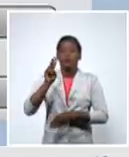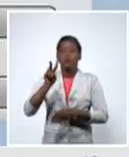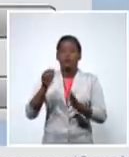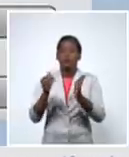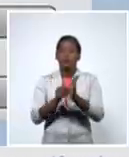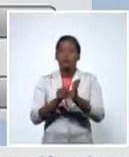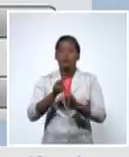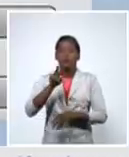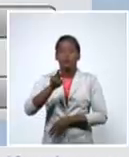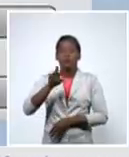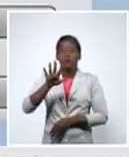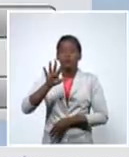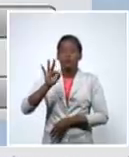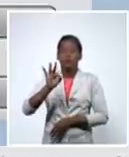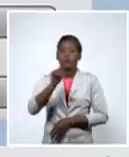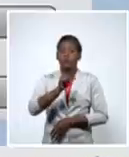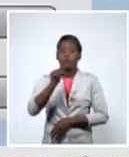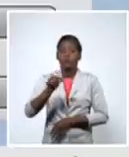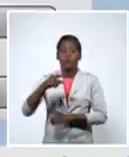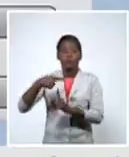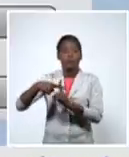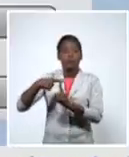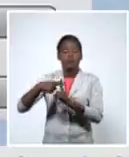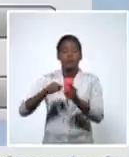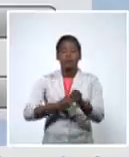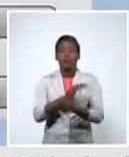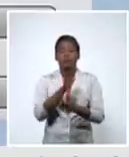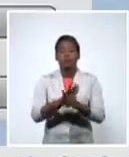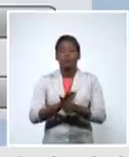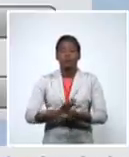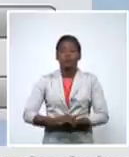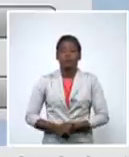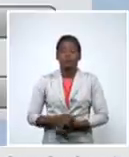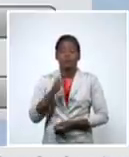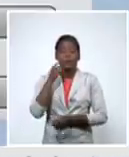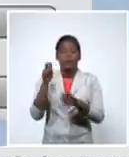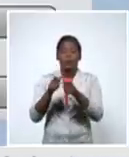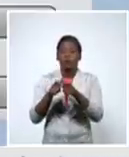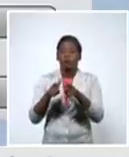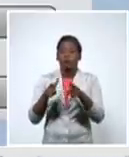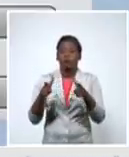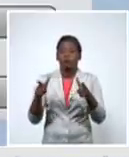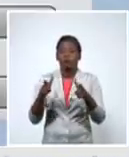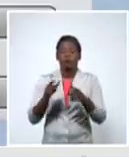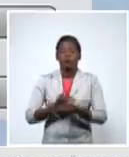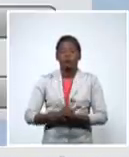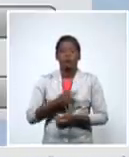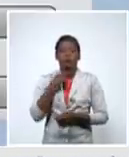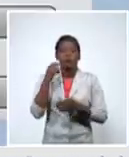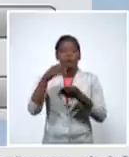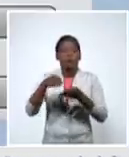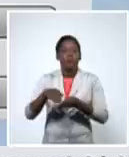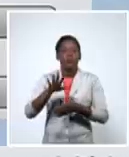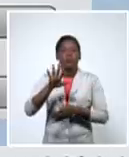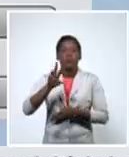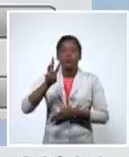258 casos y ya la cifra total de 53 millones